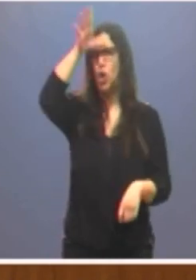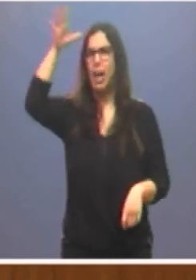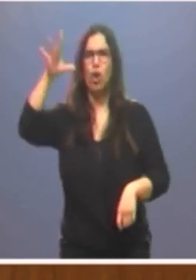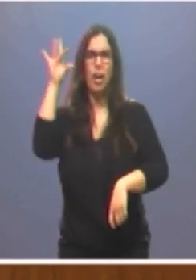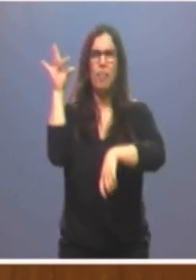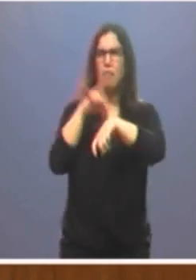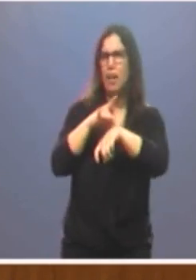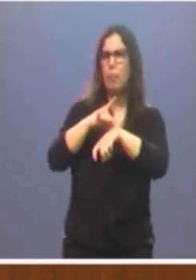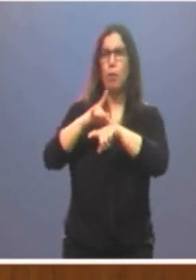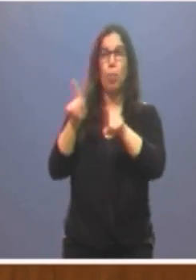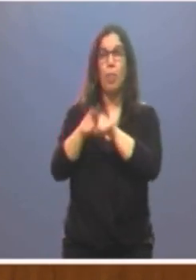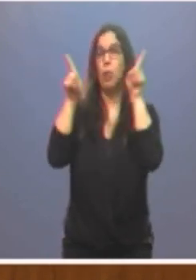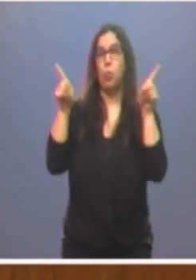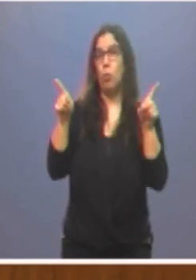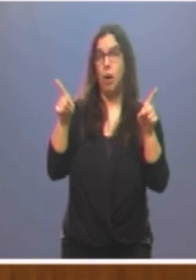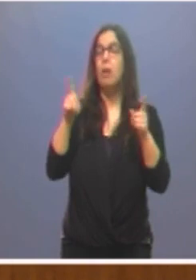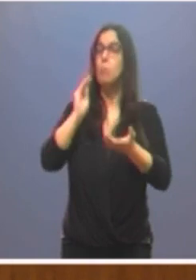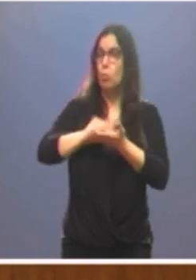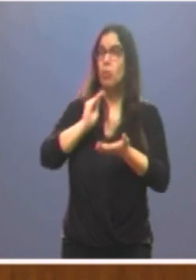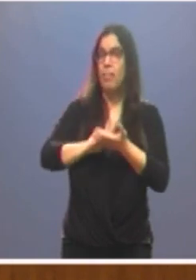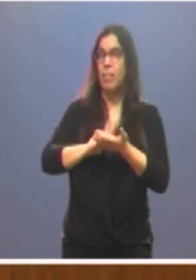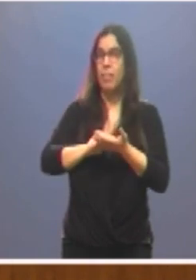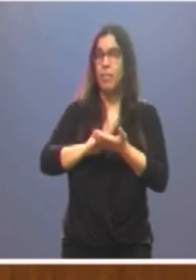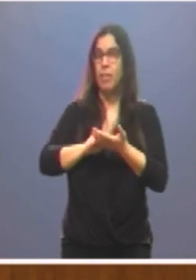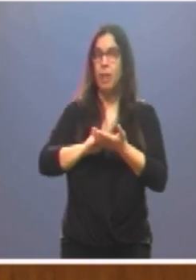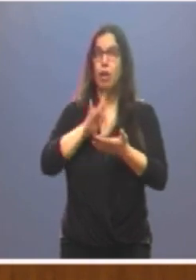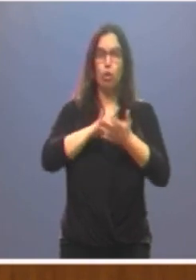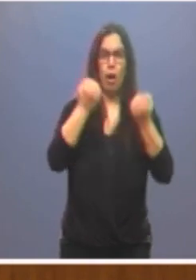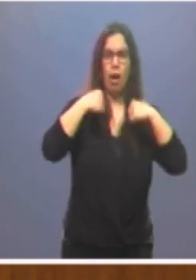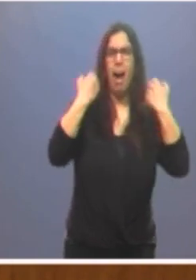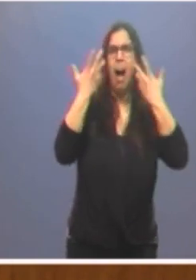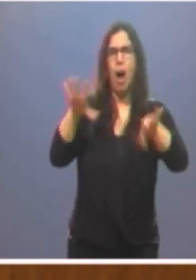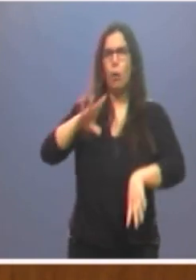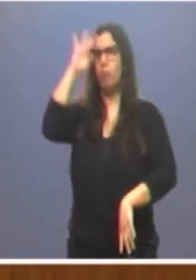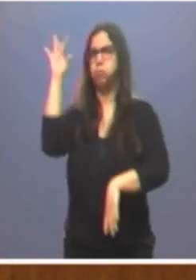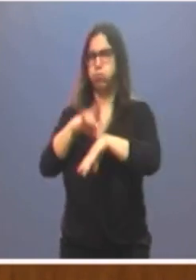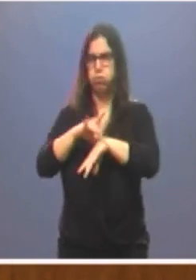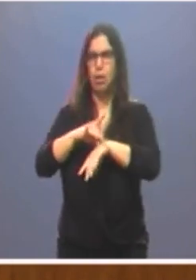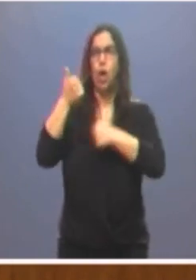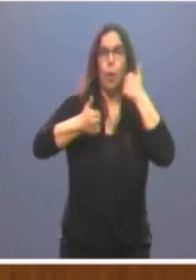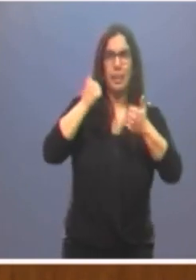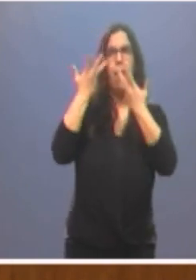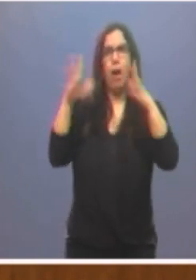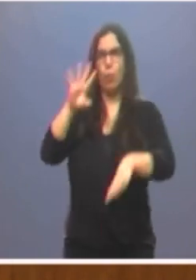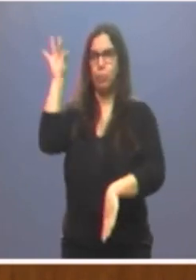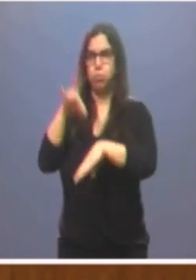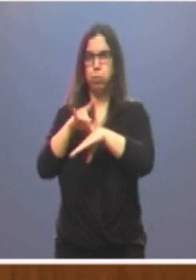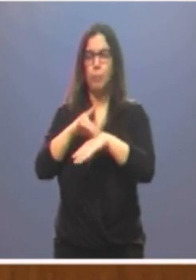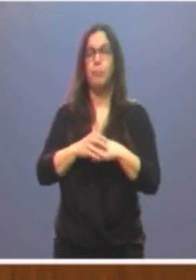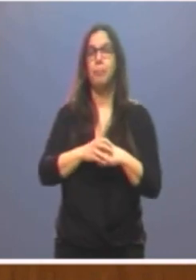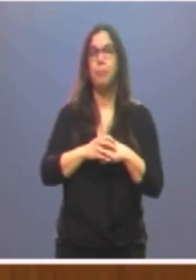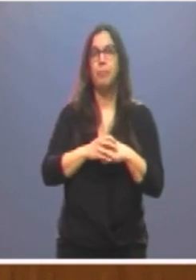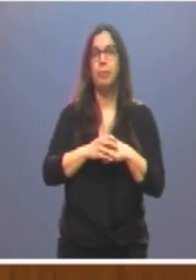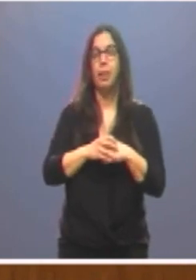enfermedades que en no pocas ocasiones conviven con el entrenamiento y la competición. Y hablar de clima